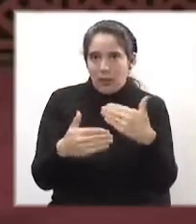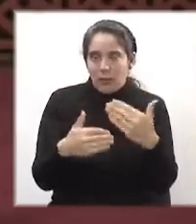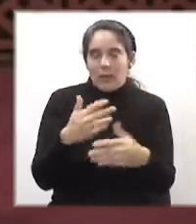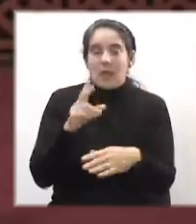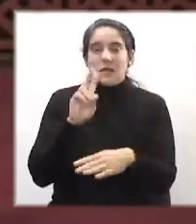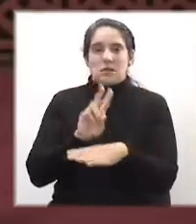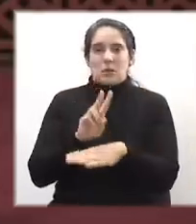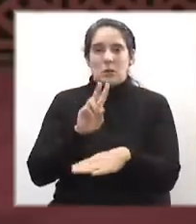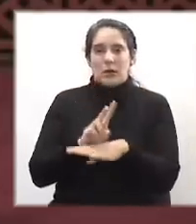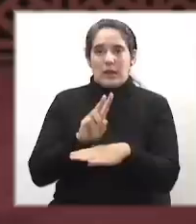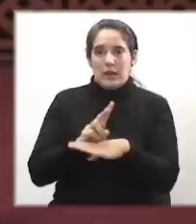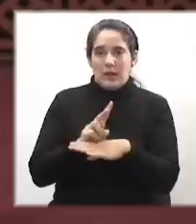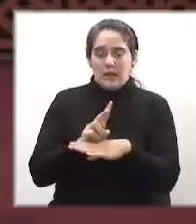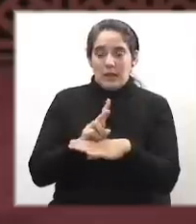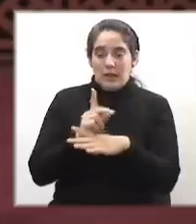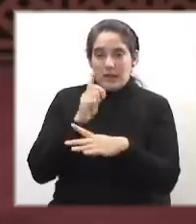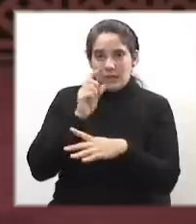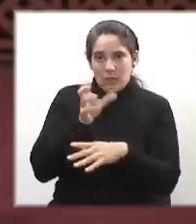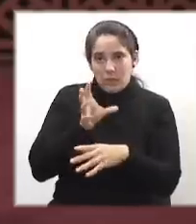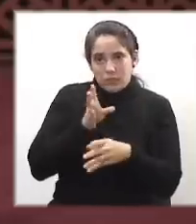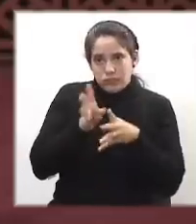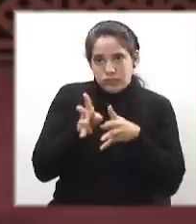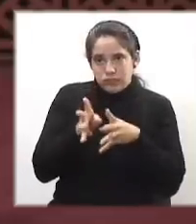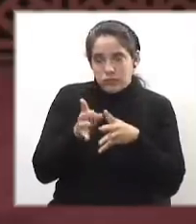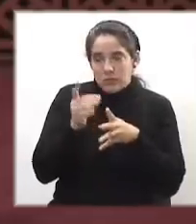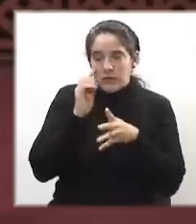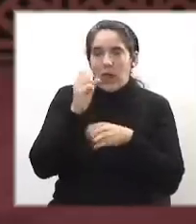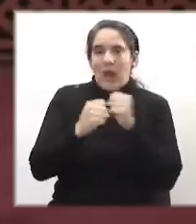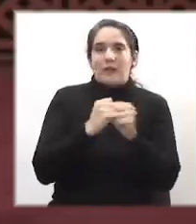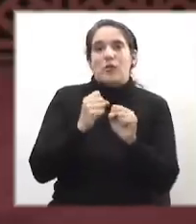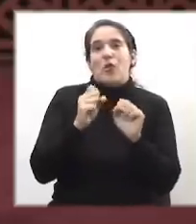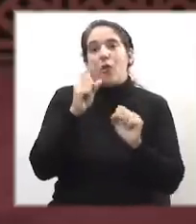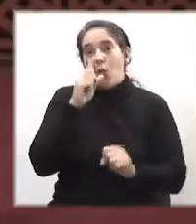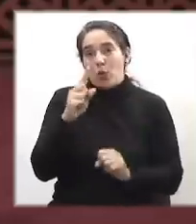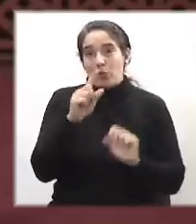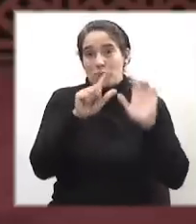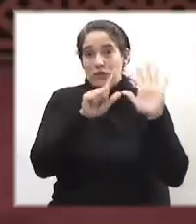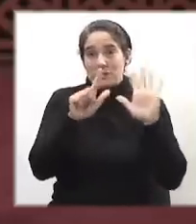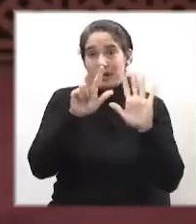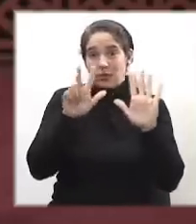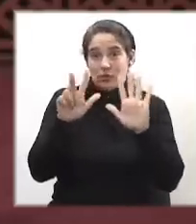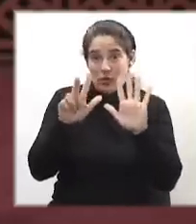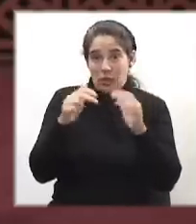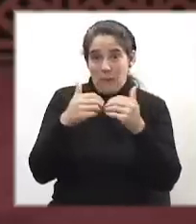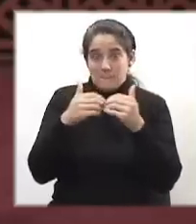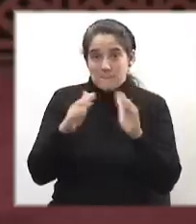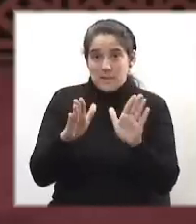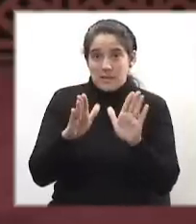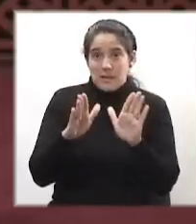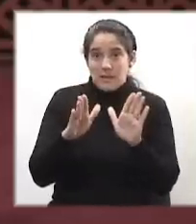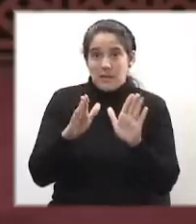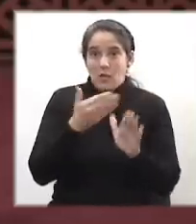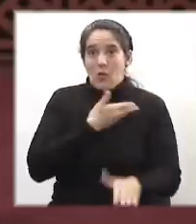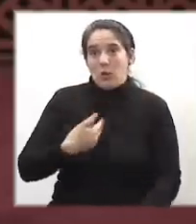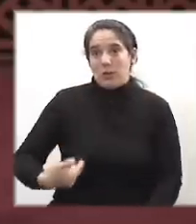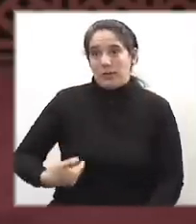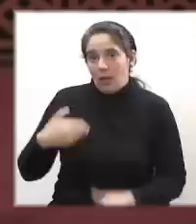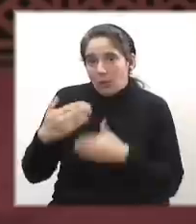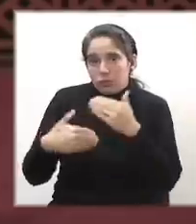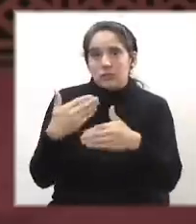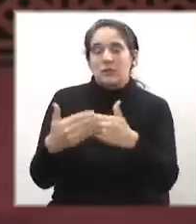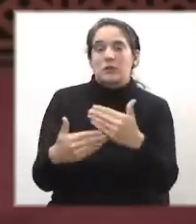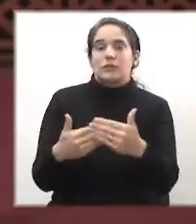seguridad, que a partir de junio del 68 pasan a ser un Estado permanente.